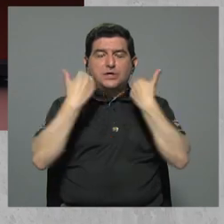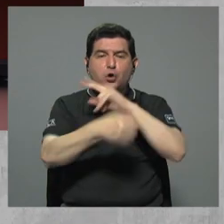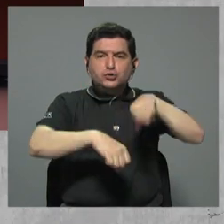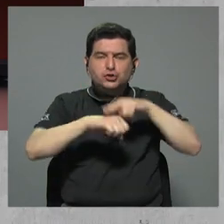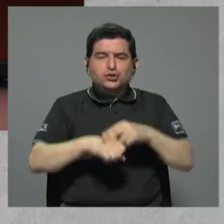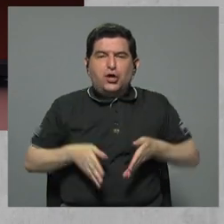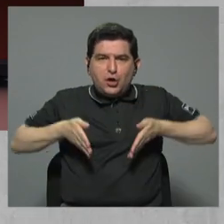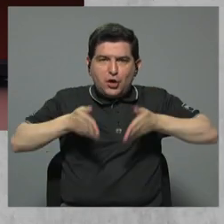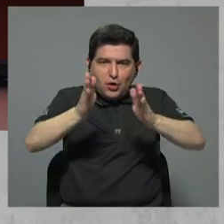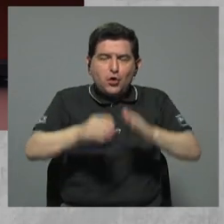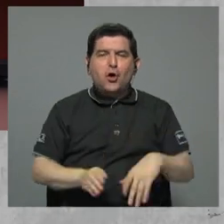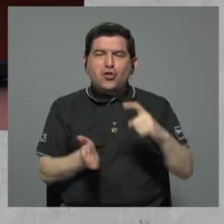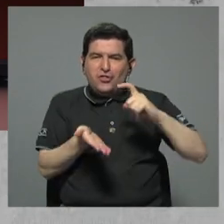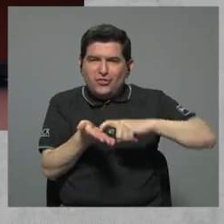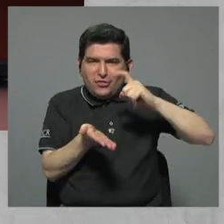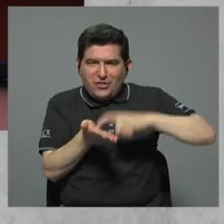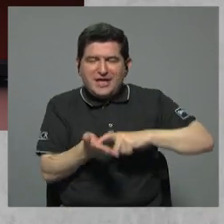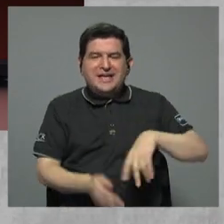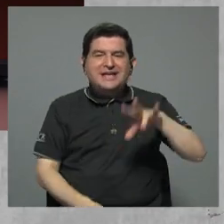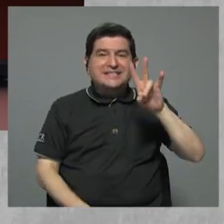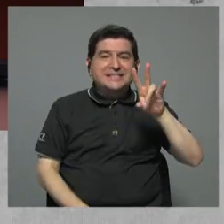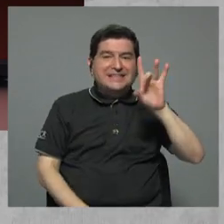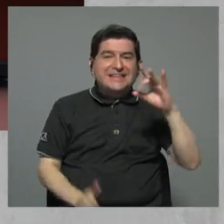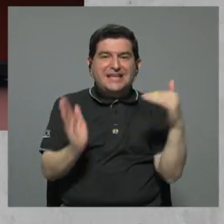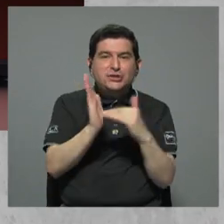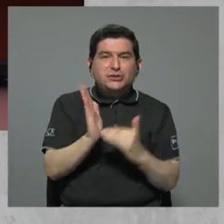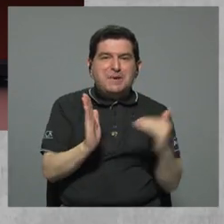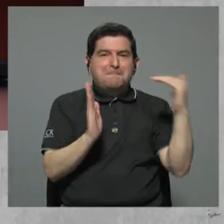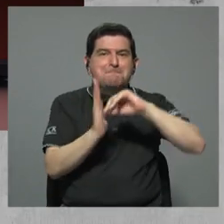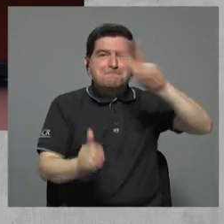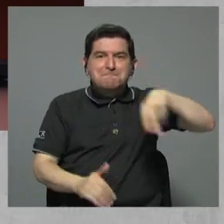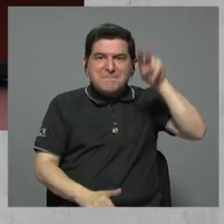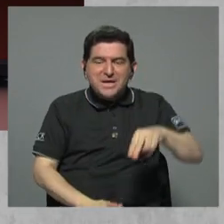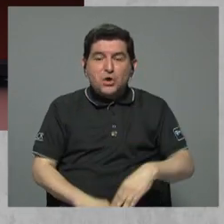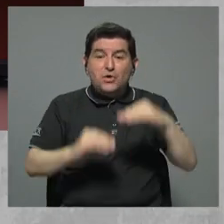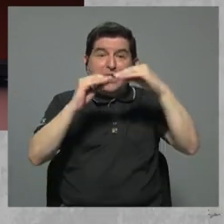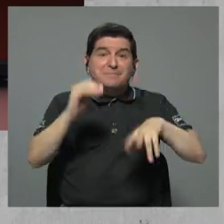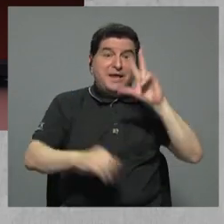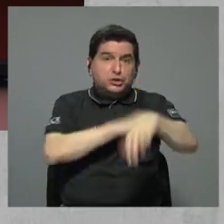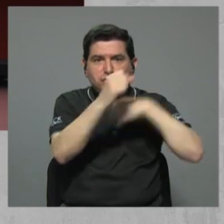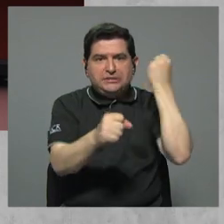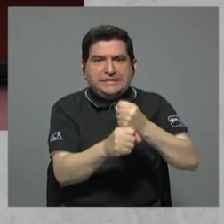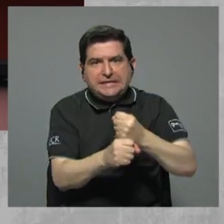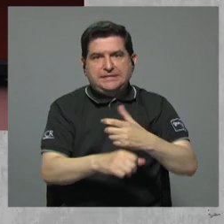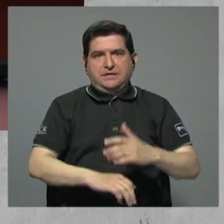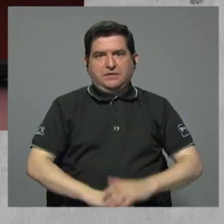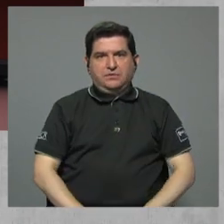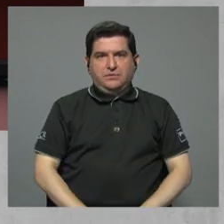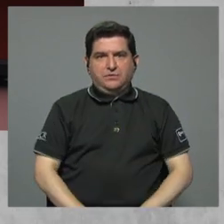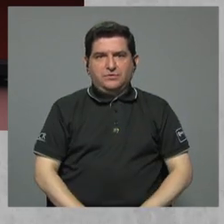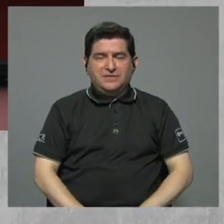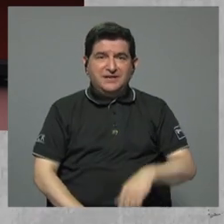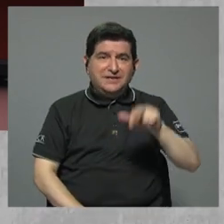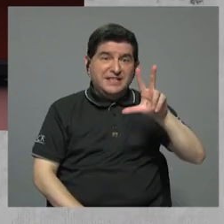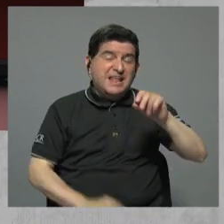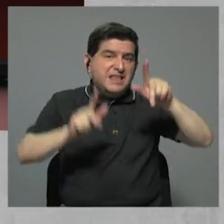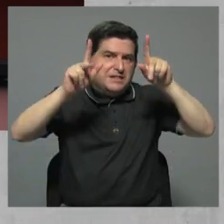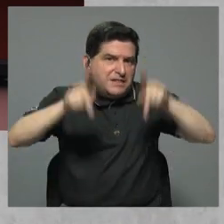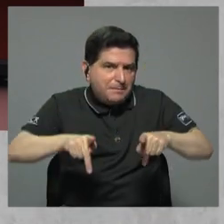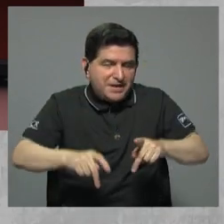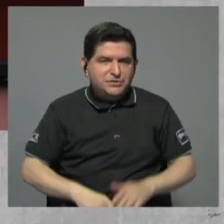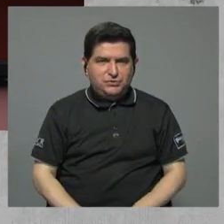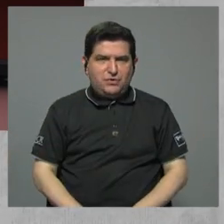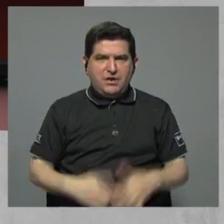Vialidad un déficit de 78 mil millones de colones en menos de tres años. Un total de 30 personas,